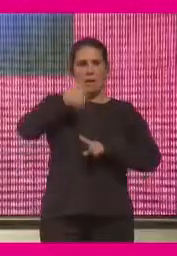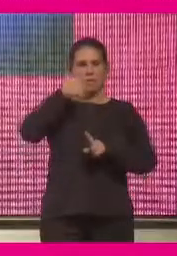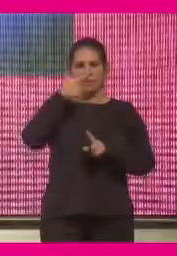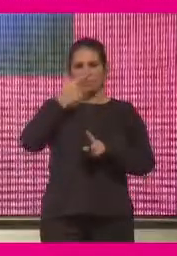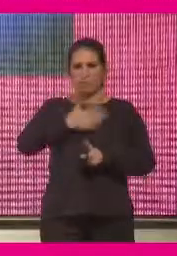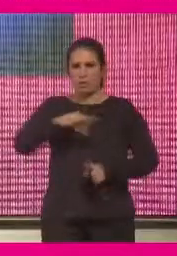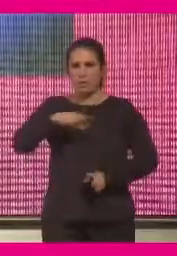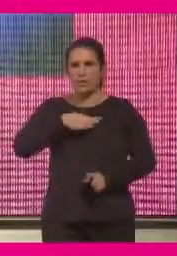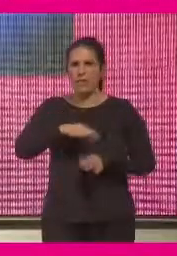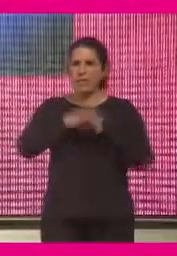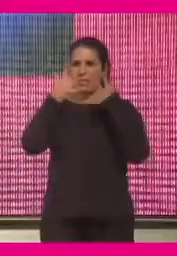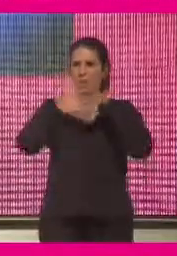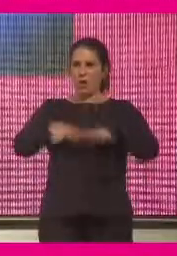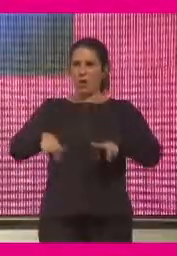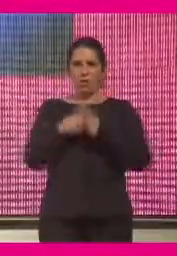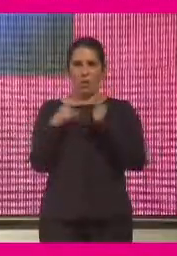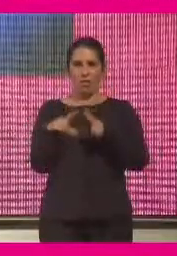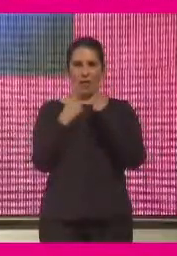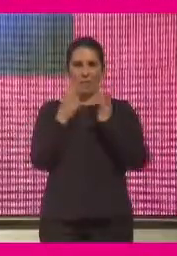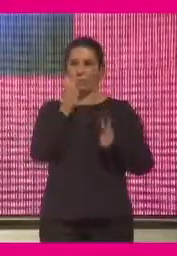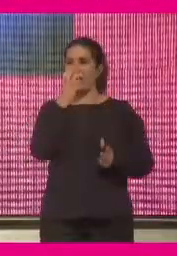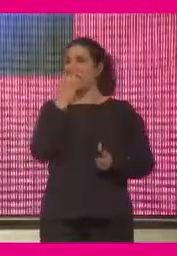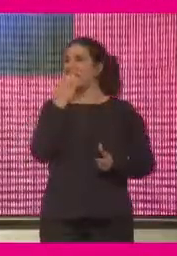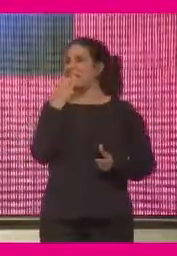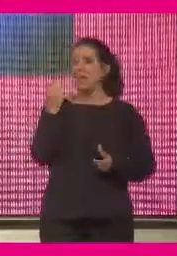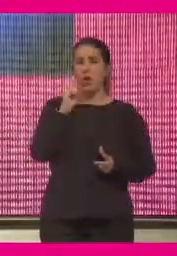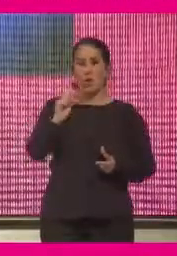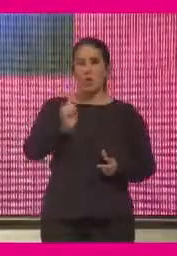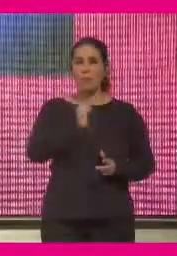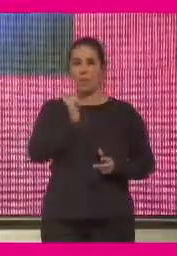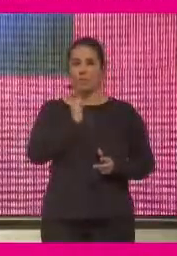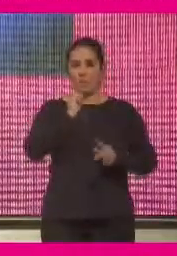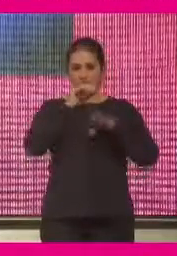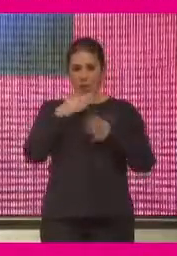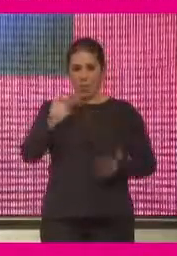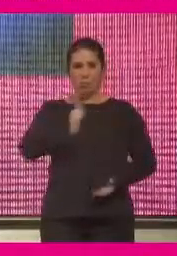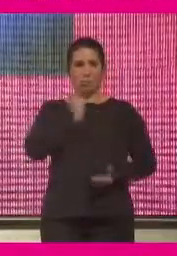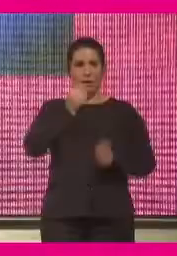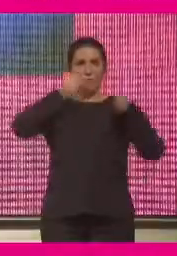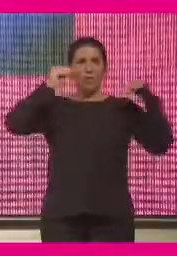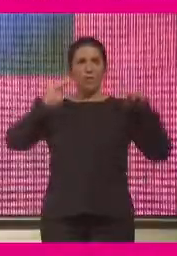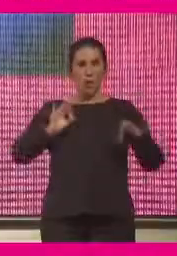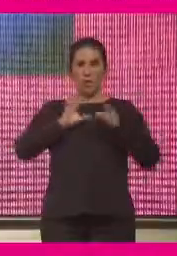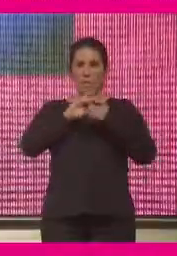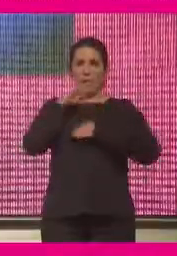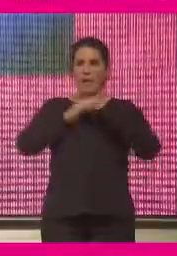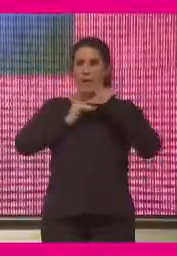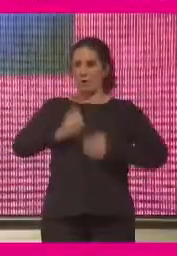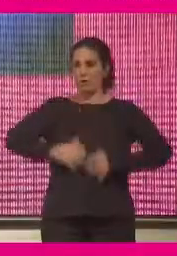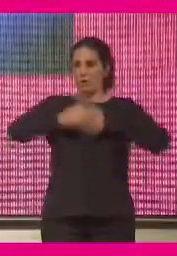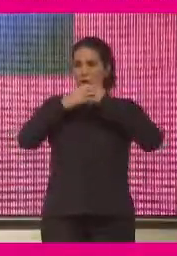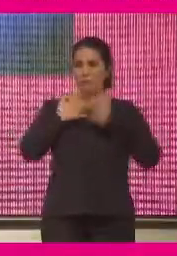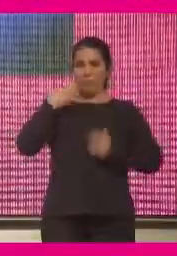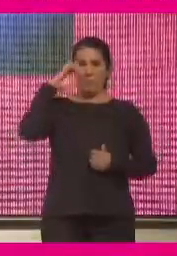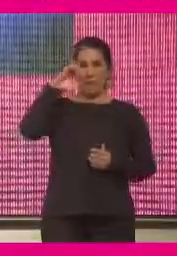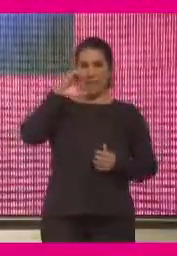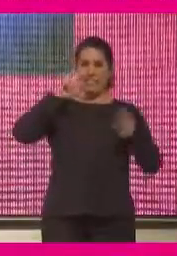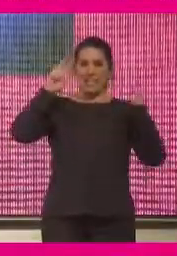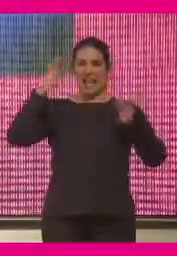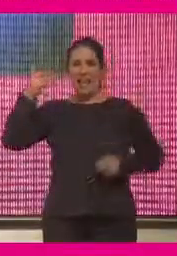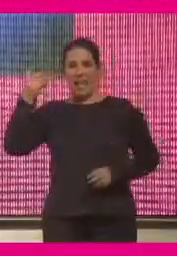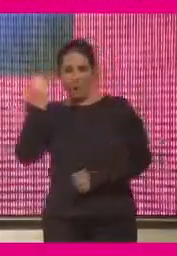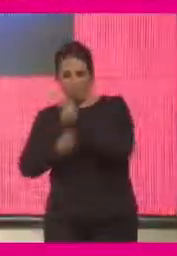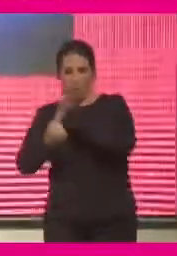posibilidades de integración social, porque si no aprovechamos esta oportunidad histórica de la reconstrucción de nuestro país en clave económica y